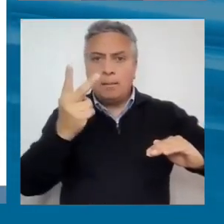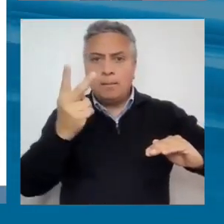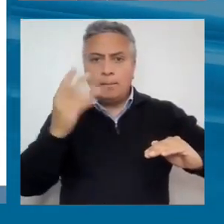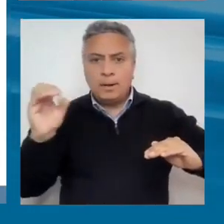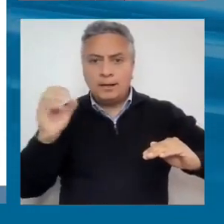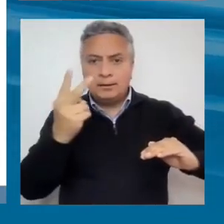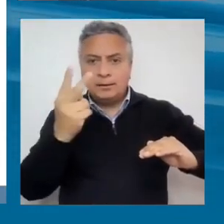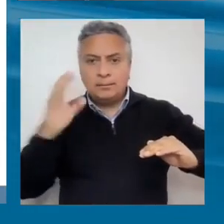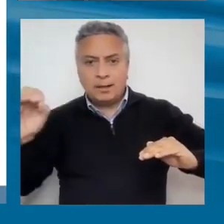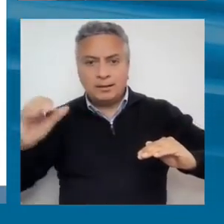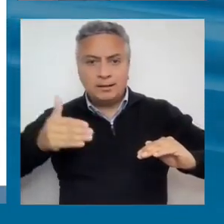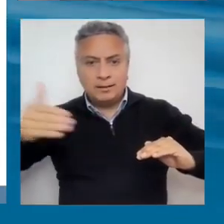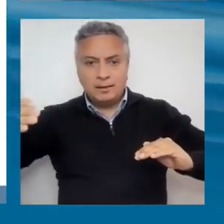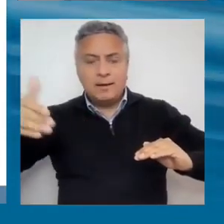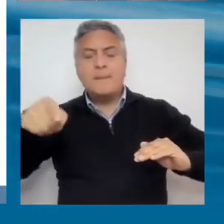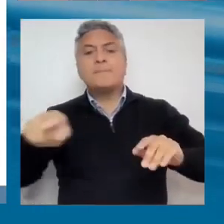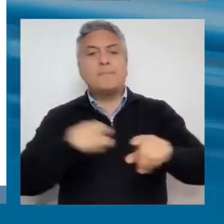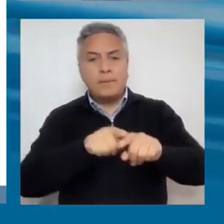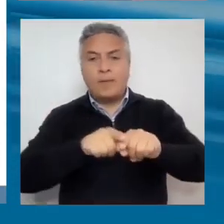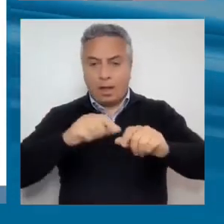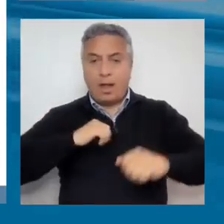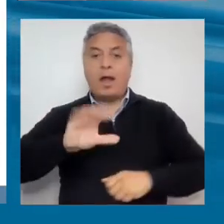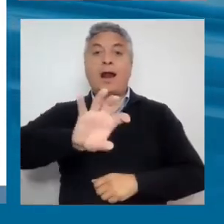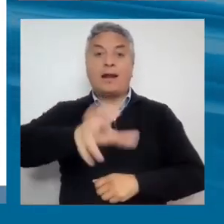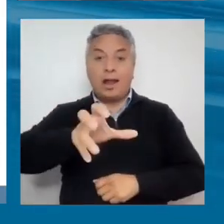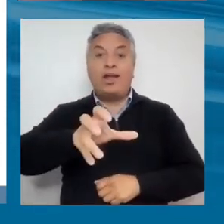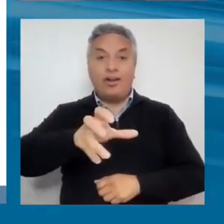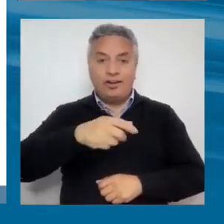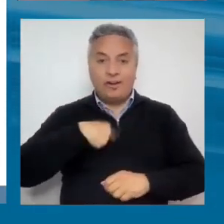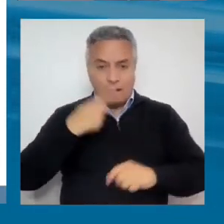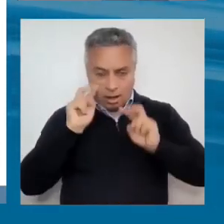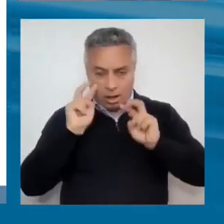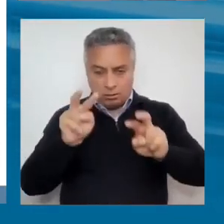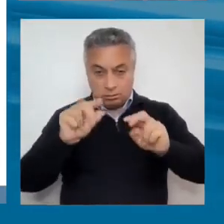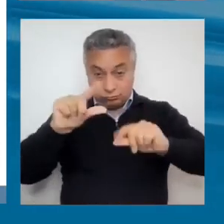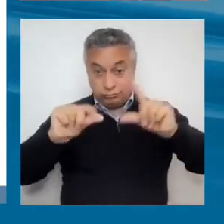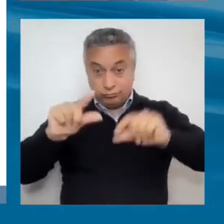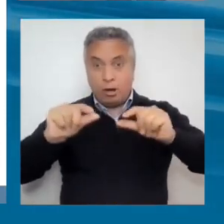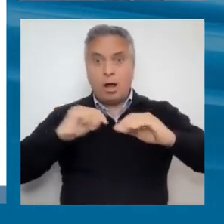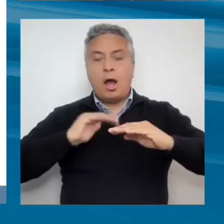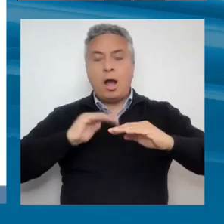la región con el índice de Gini más, digamos, más elevado.